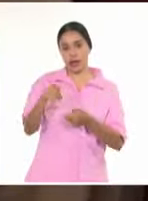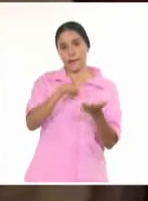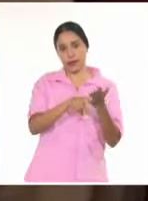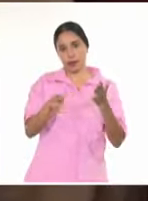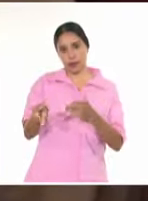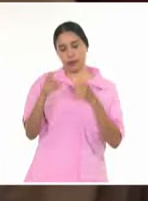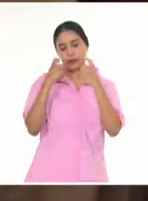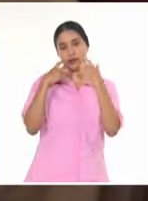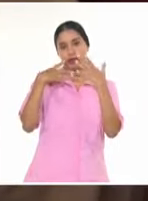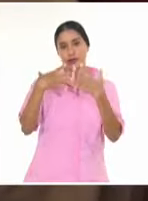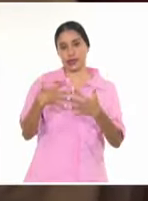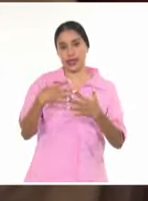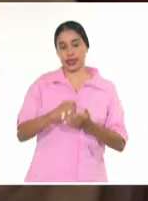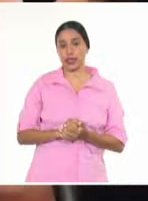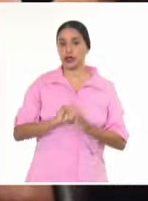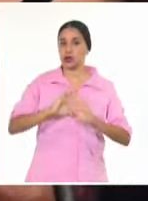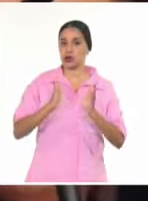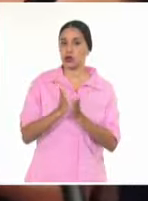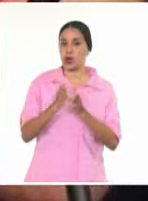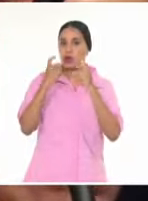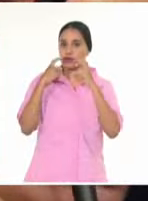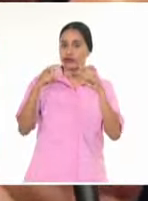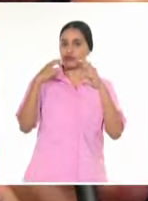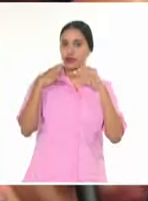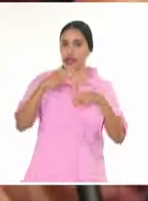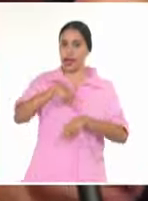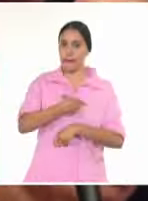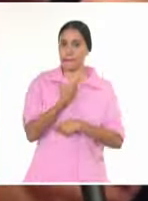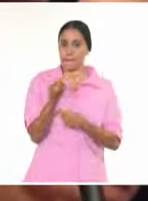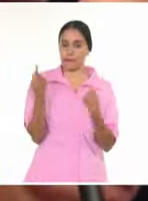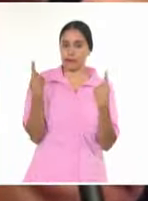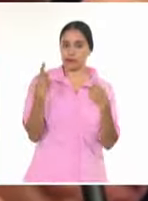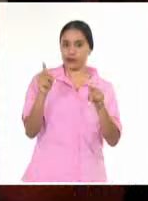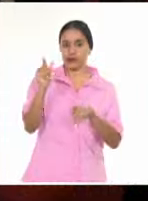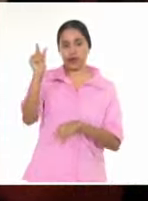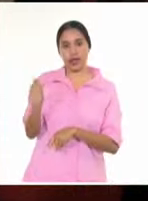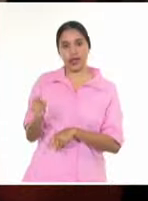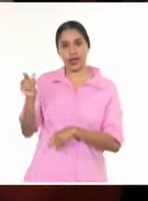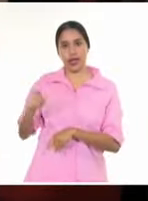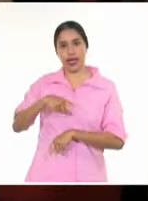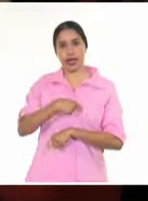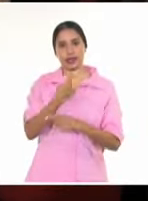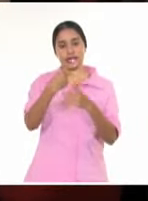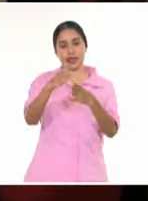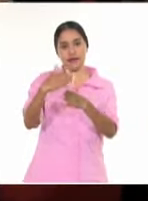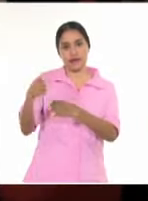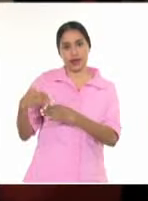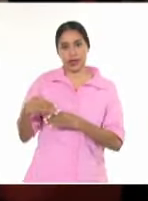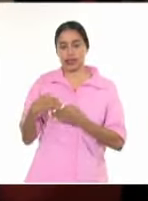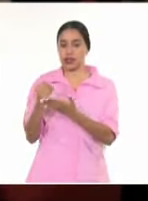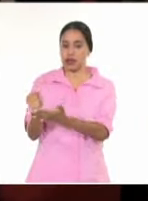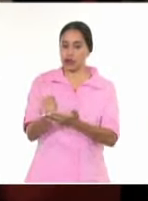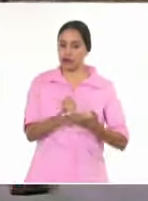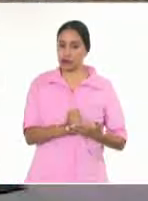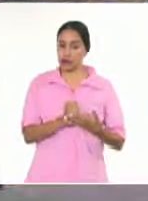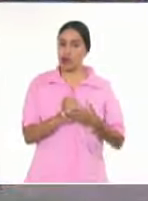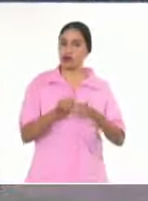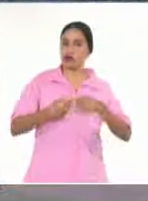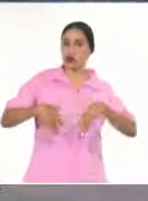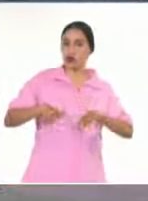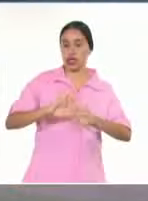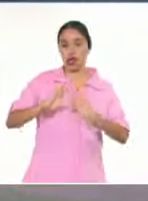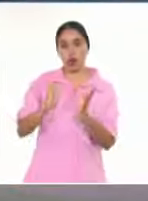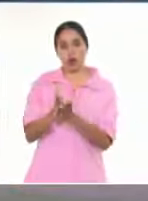Bonet, quienes reconocieron el talento de la vanguardia artística camagüeyana y sus aportes a la sociedad. En otro momento